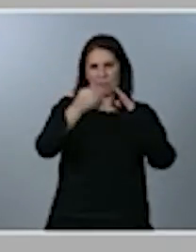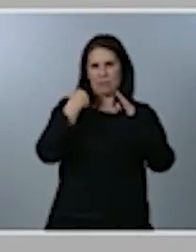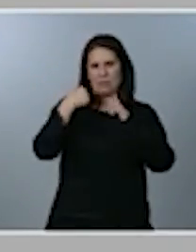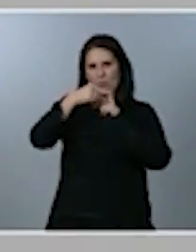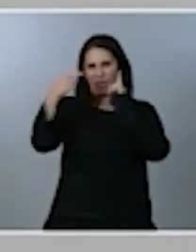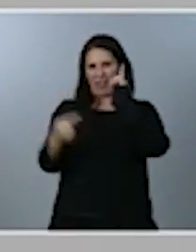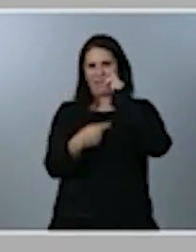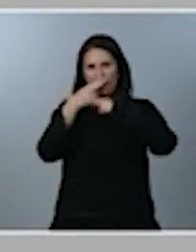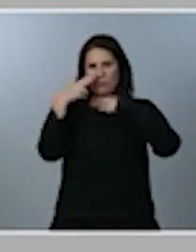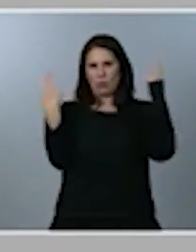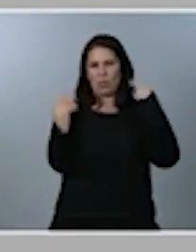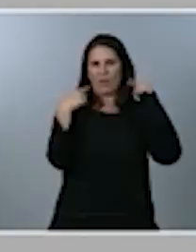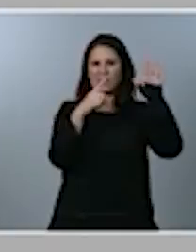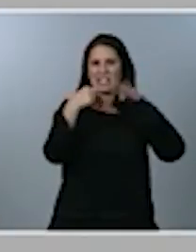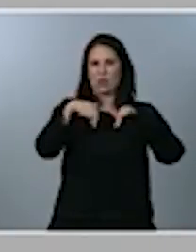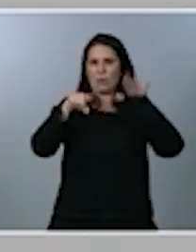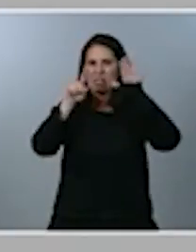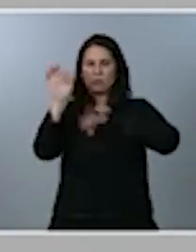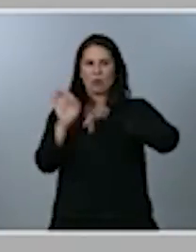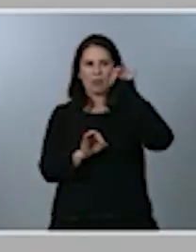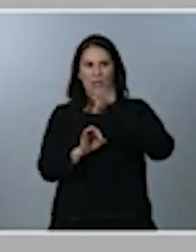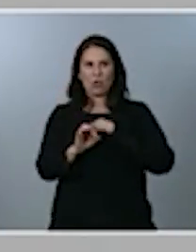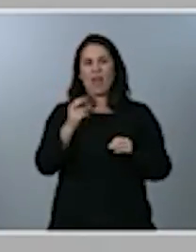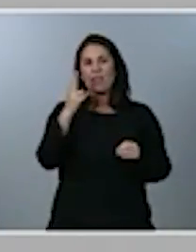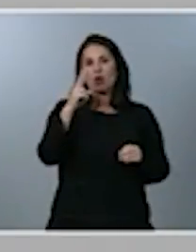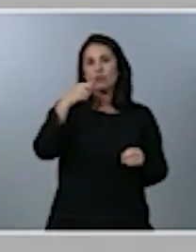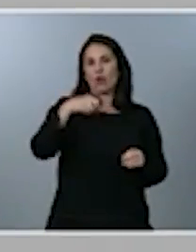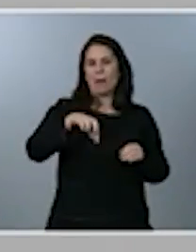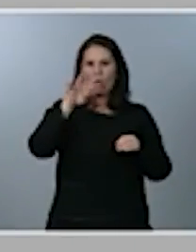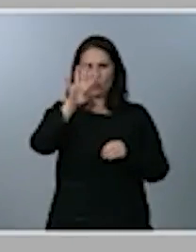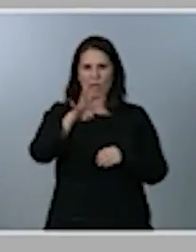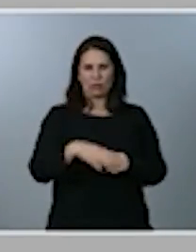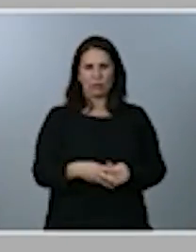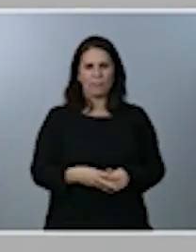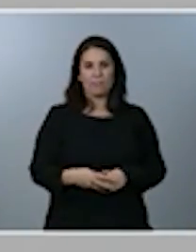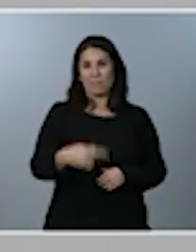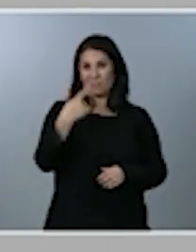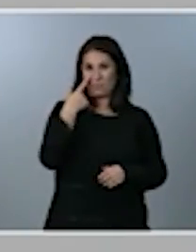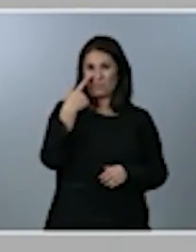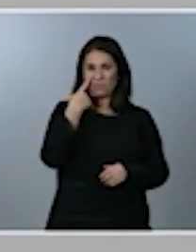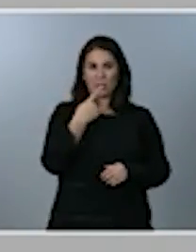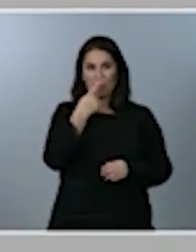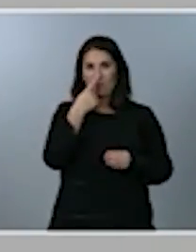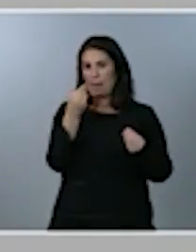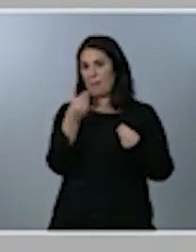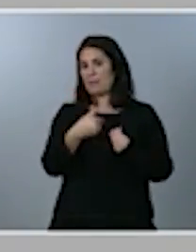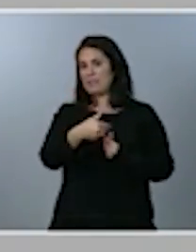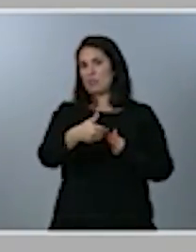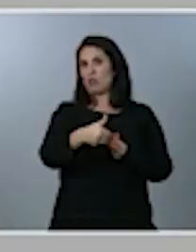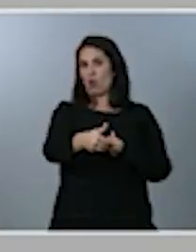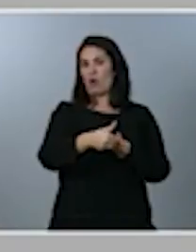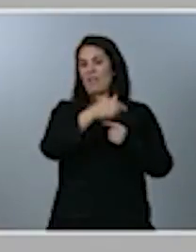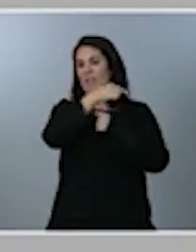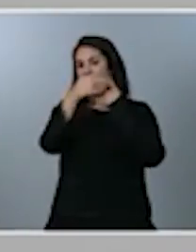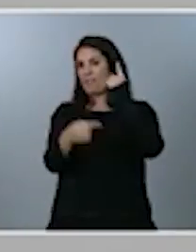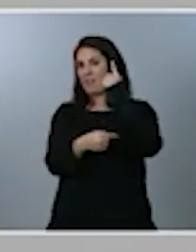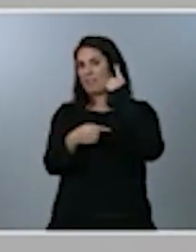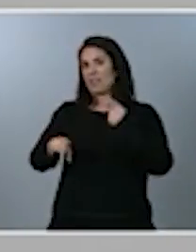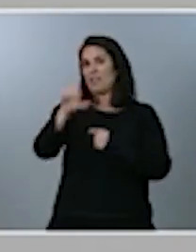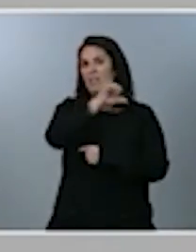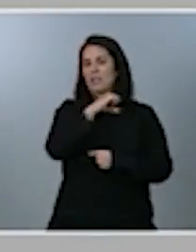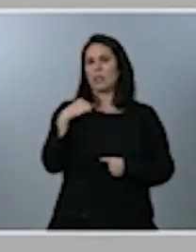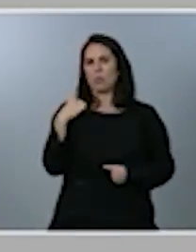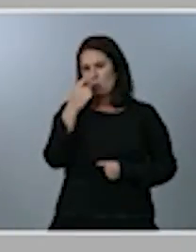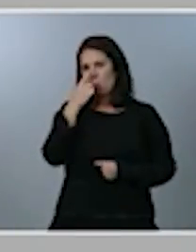6,6% al 2,4. Como ven, la previsión es que el déficit de comunidades pueda subir y también